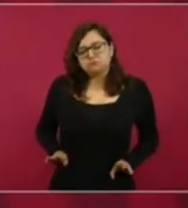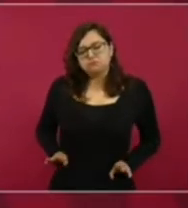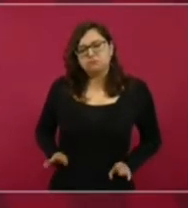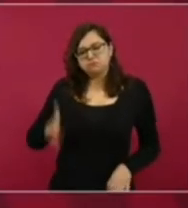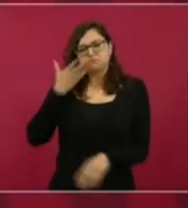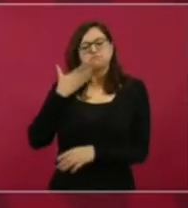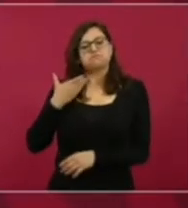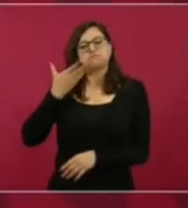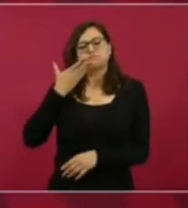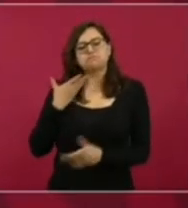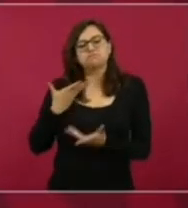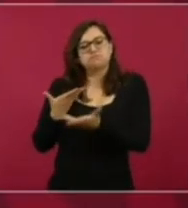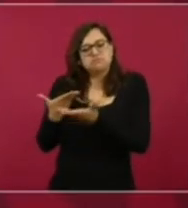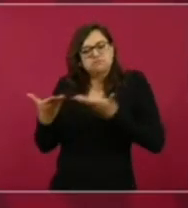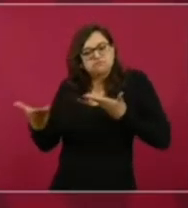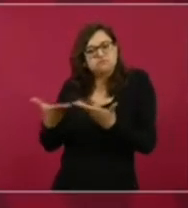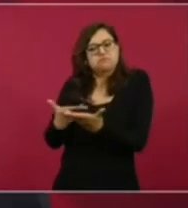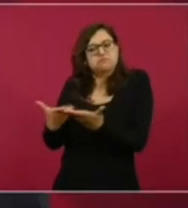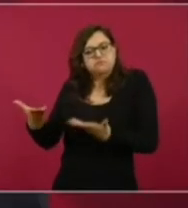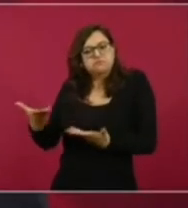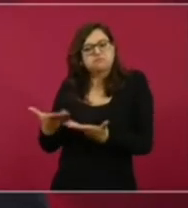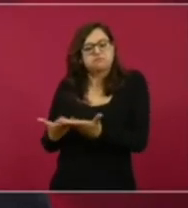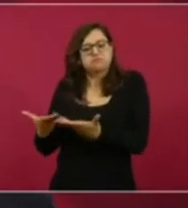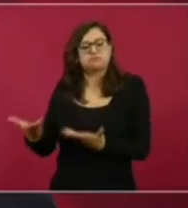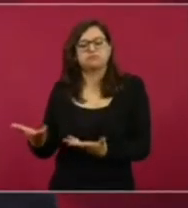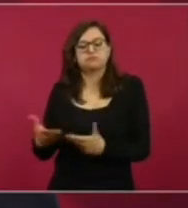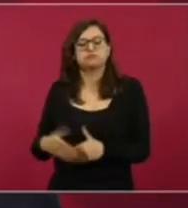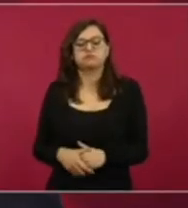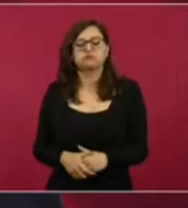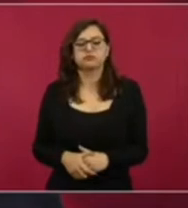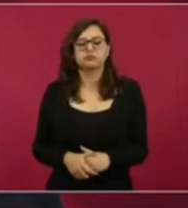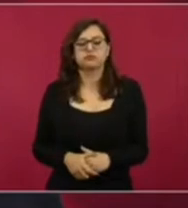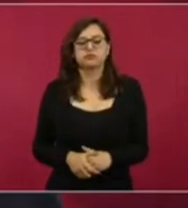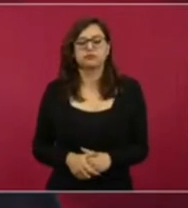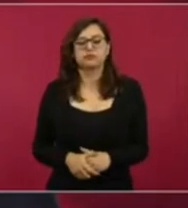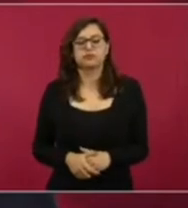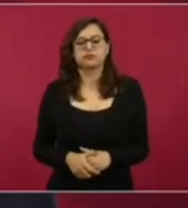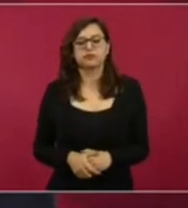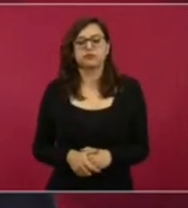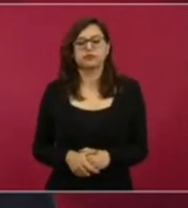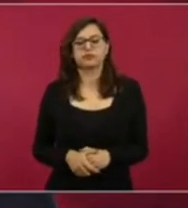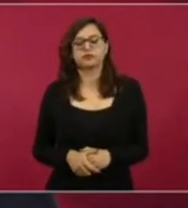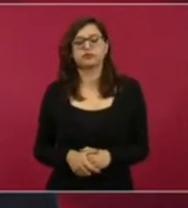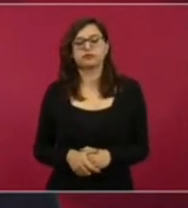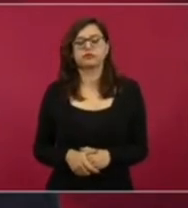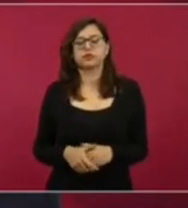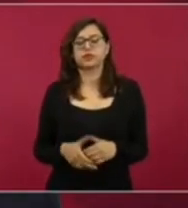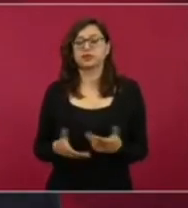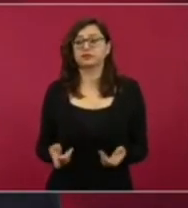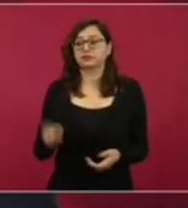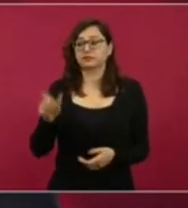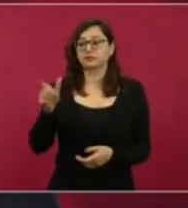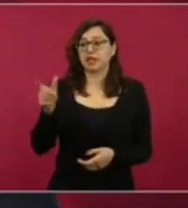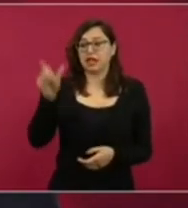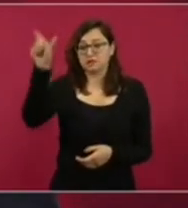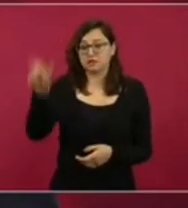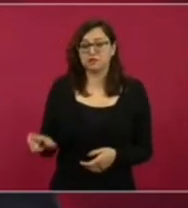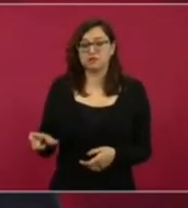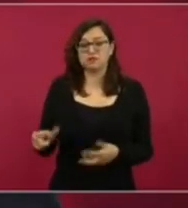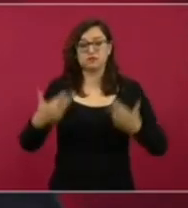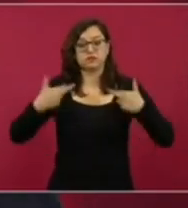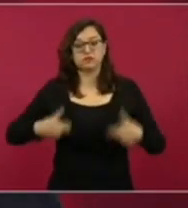Lula y sobre todo con lo que representa